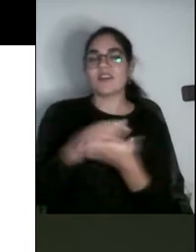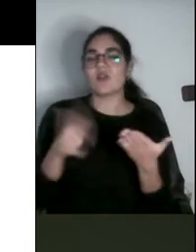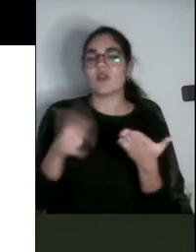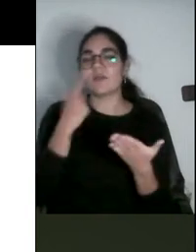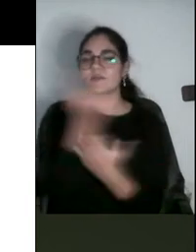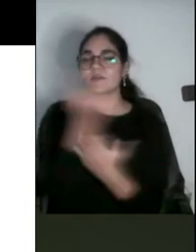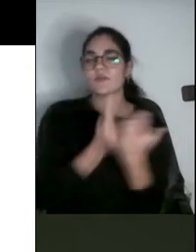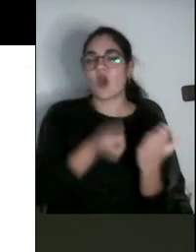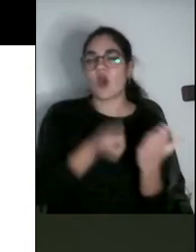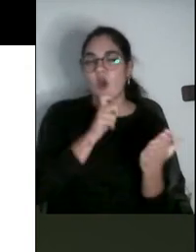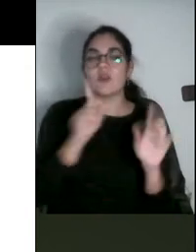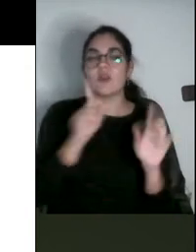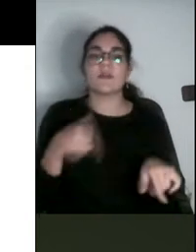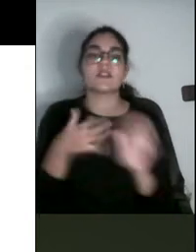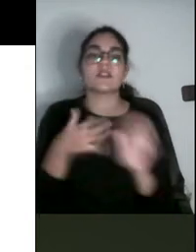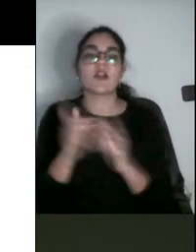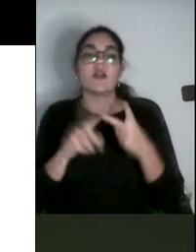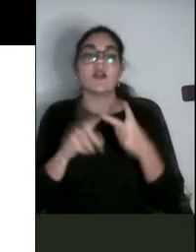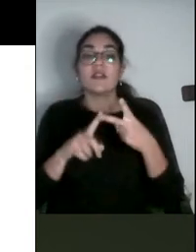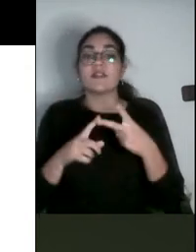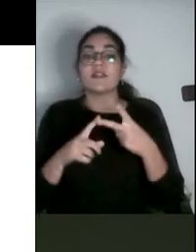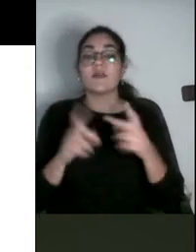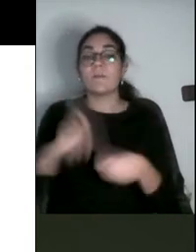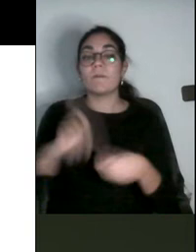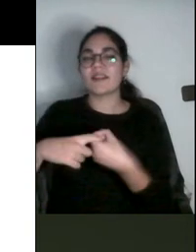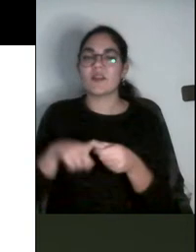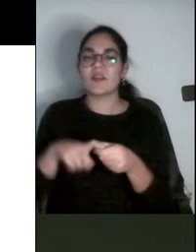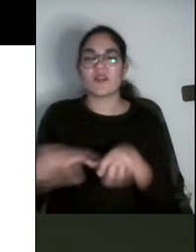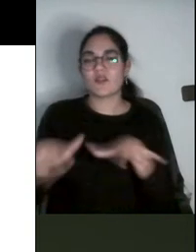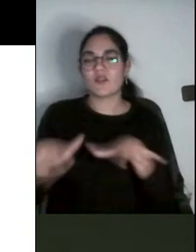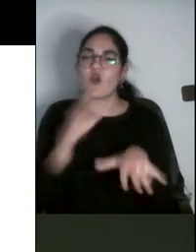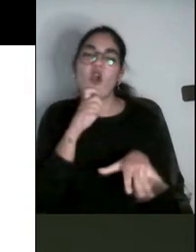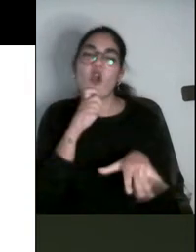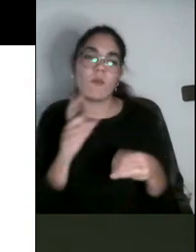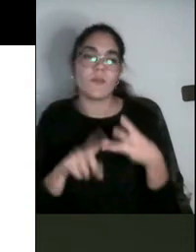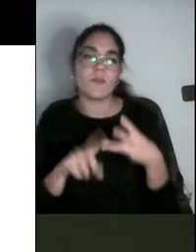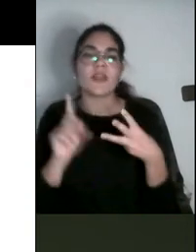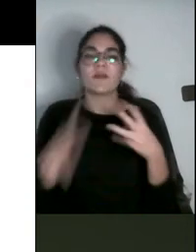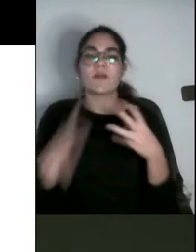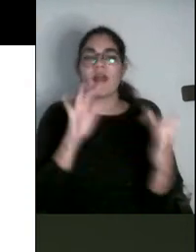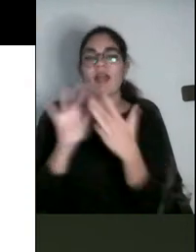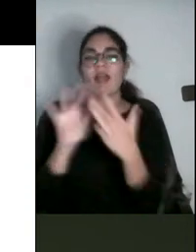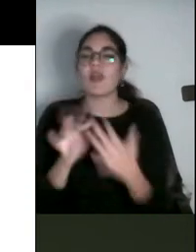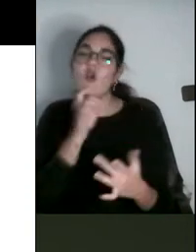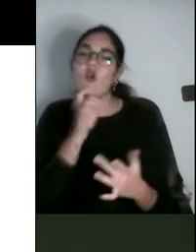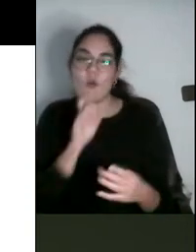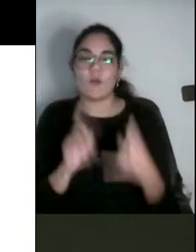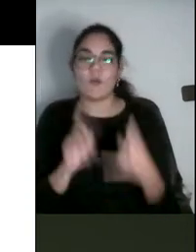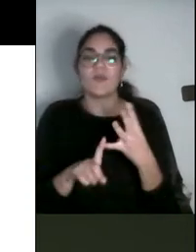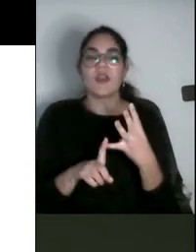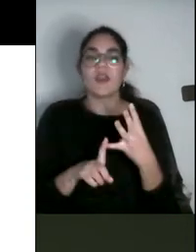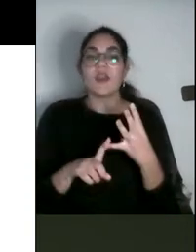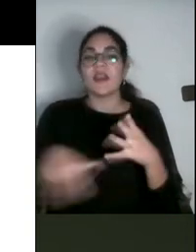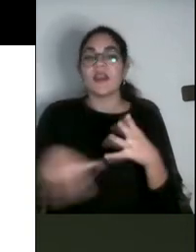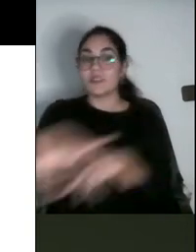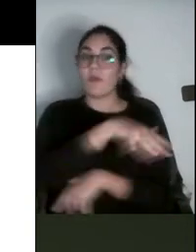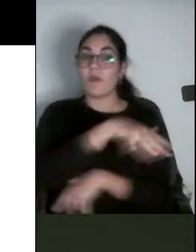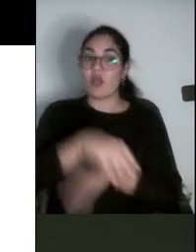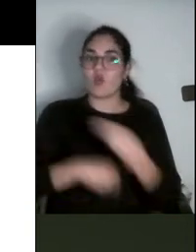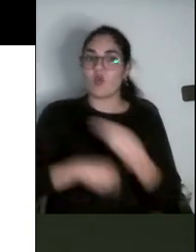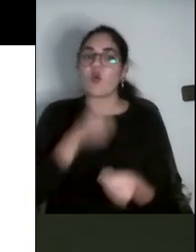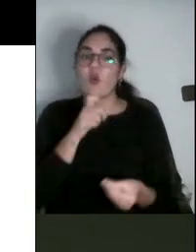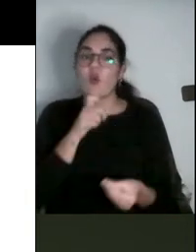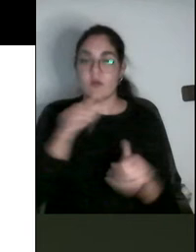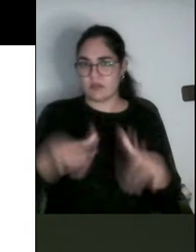participación estamos fomentando, qué interacciones estamos promoviendo, cómo usamos el espacio dentro de la